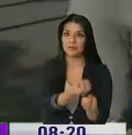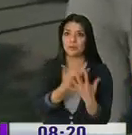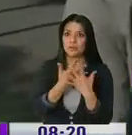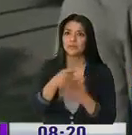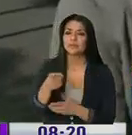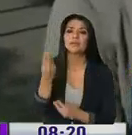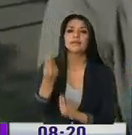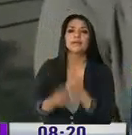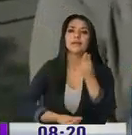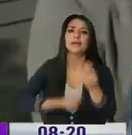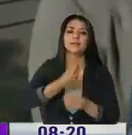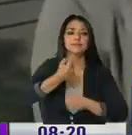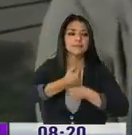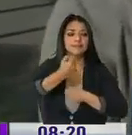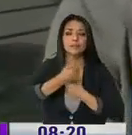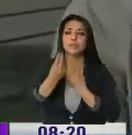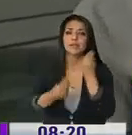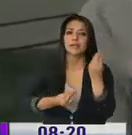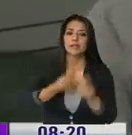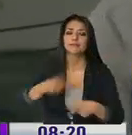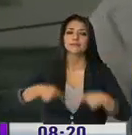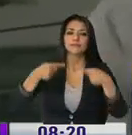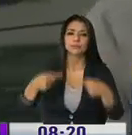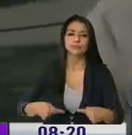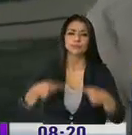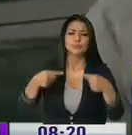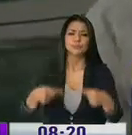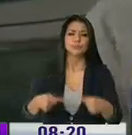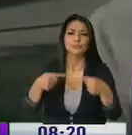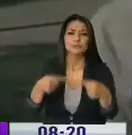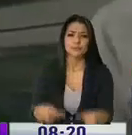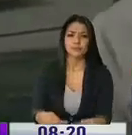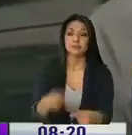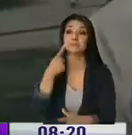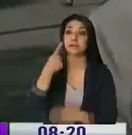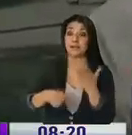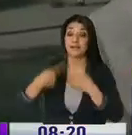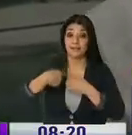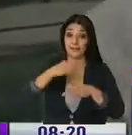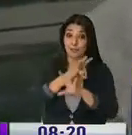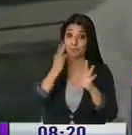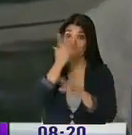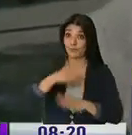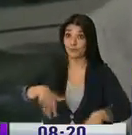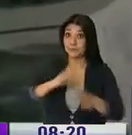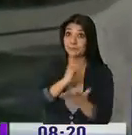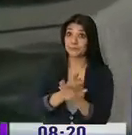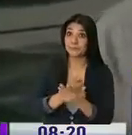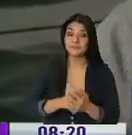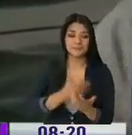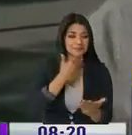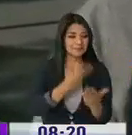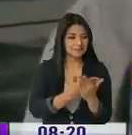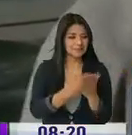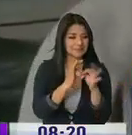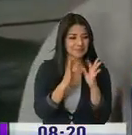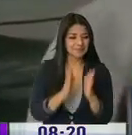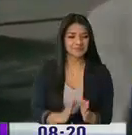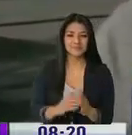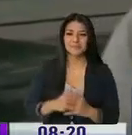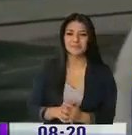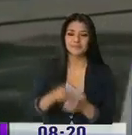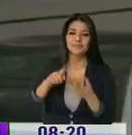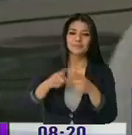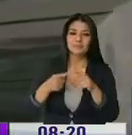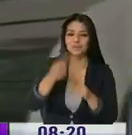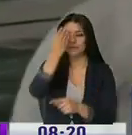¿cuál es el trabajo que ustedes realizan todos los días, diariamente, para que Quito esté tan bonito como está? Gracias, Andréitas. Amigos